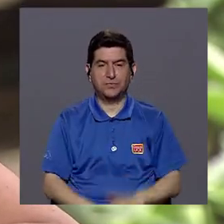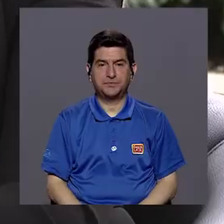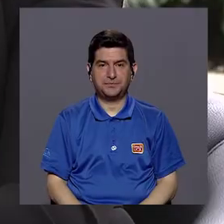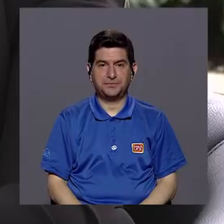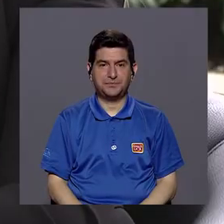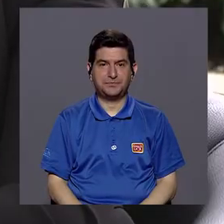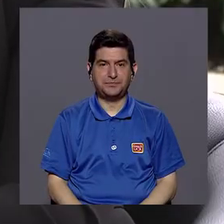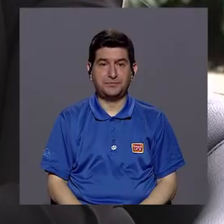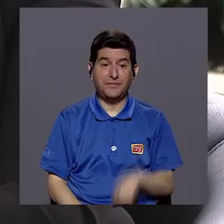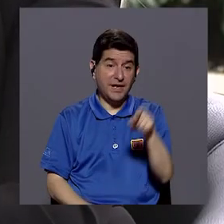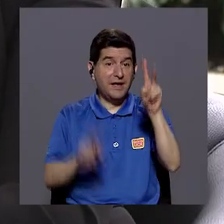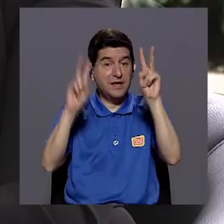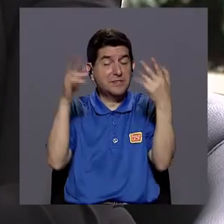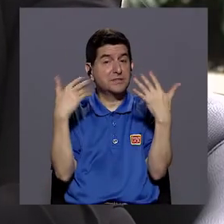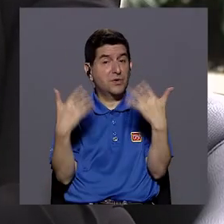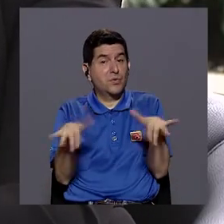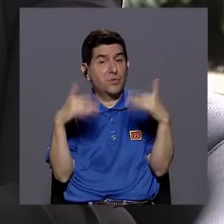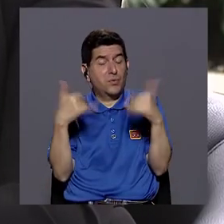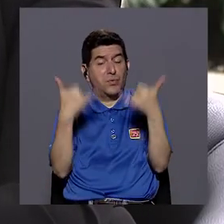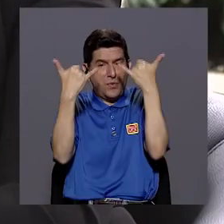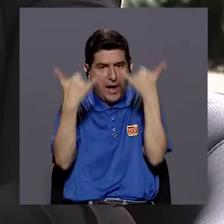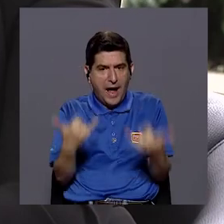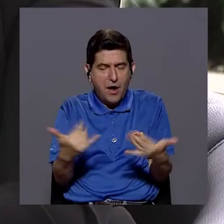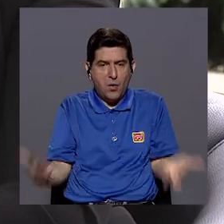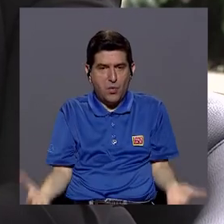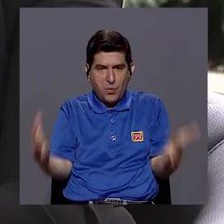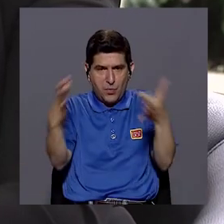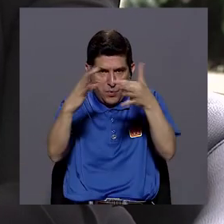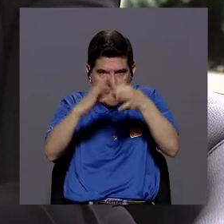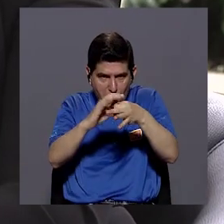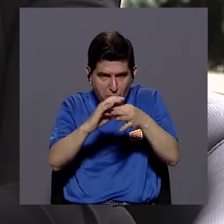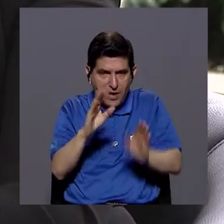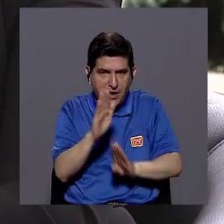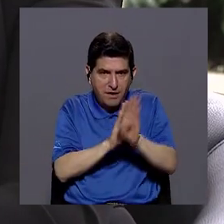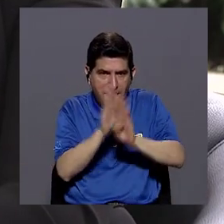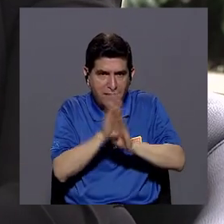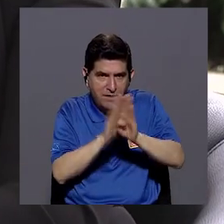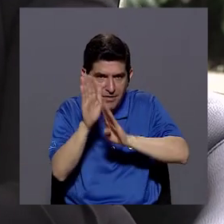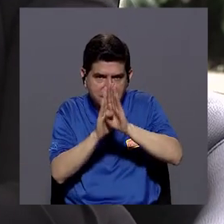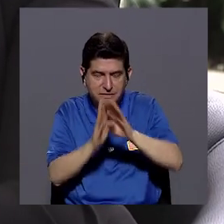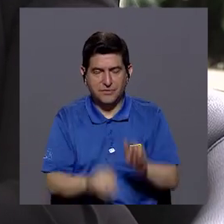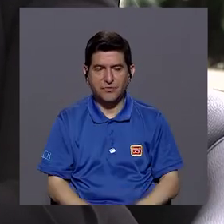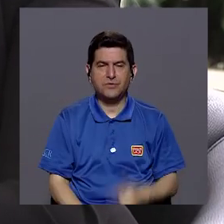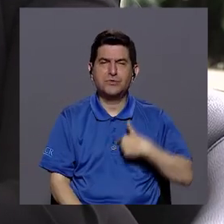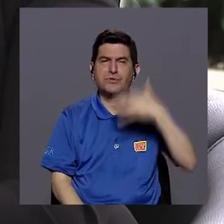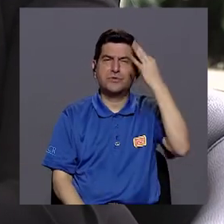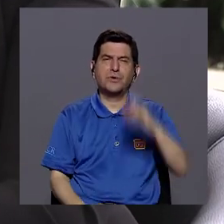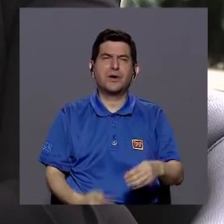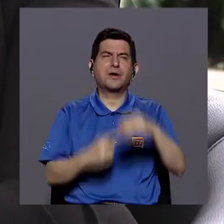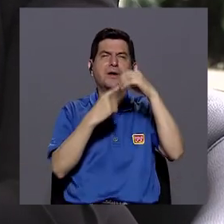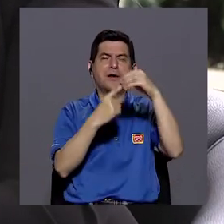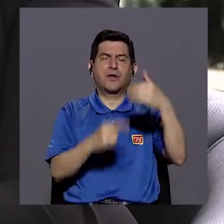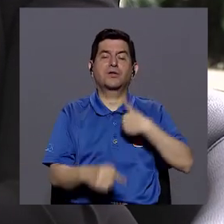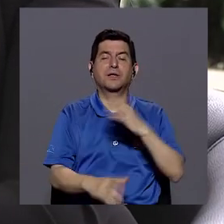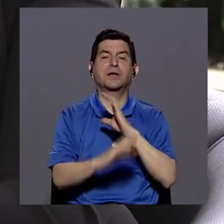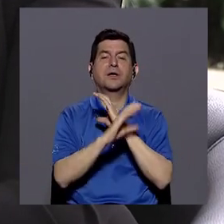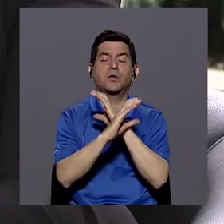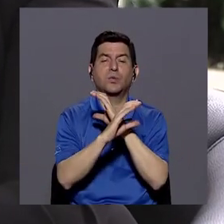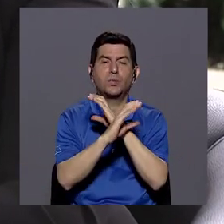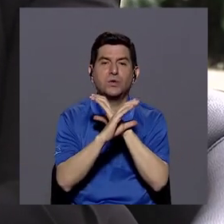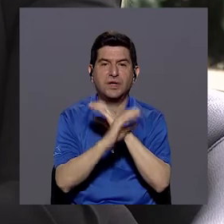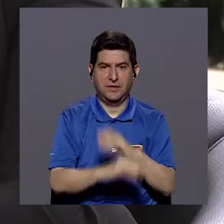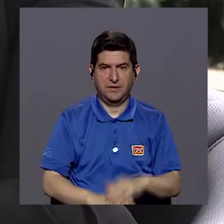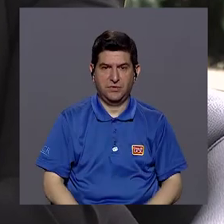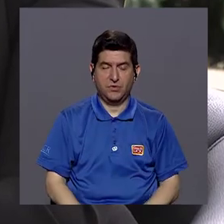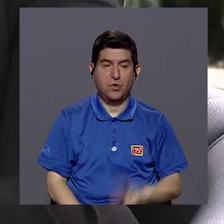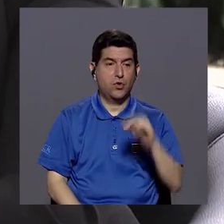Bueno, ese es todo un tema y es un tema que ahora tenemos que vincular totalmente al desarrollo y yo diría que principalmente tener mucho cuidado,